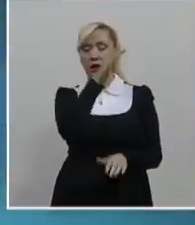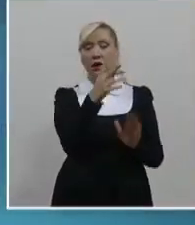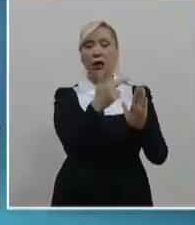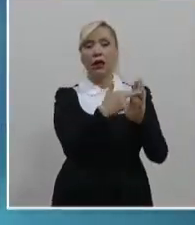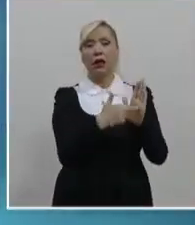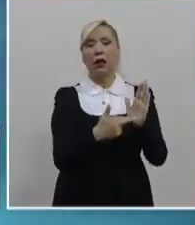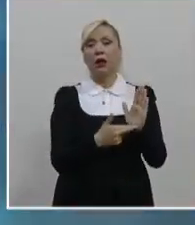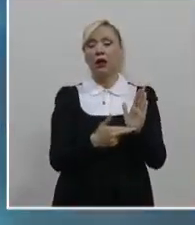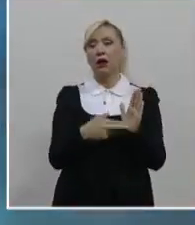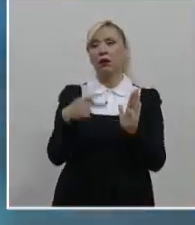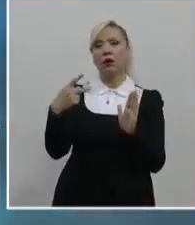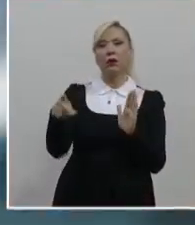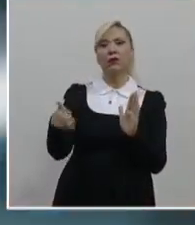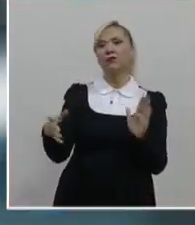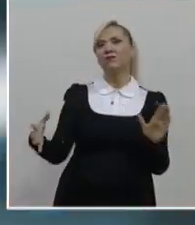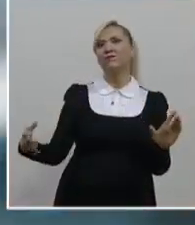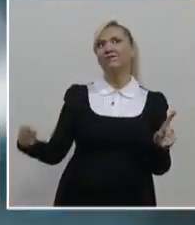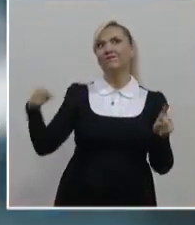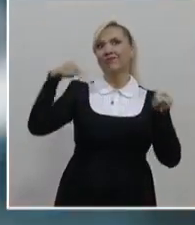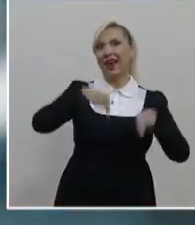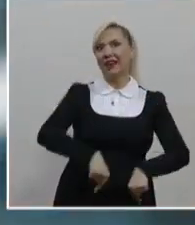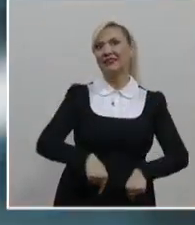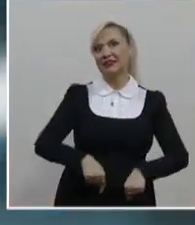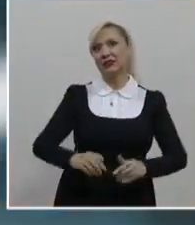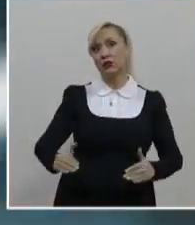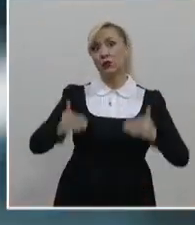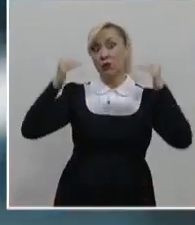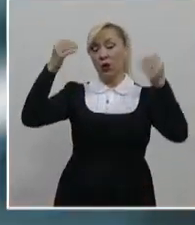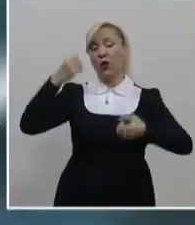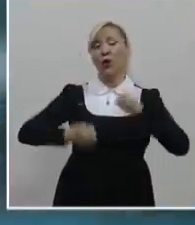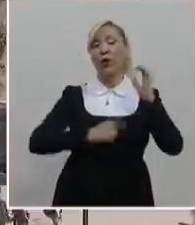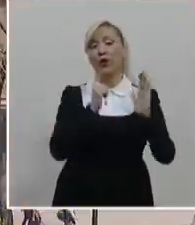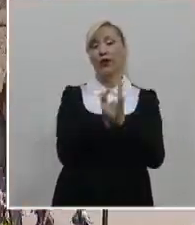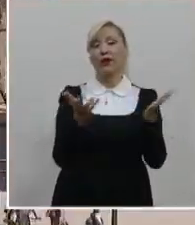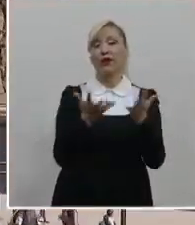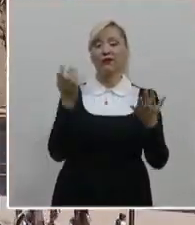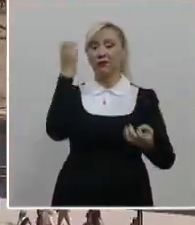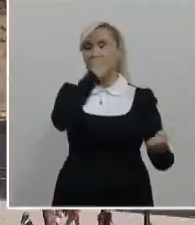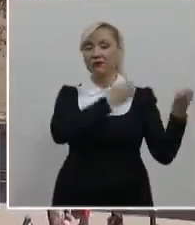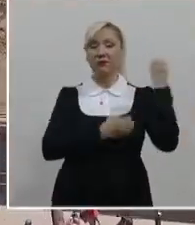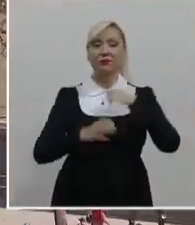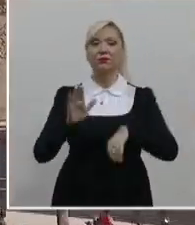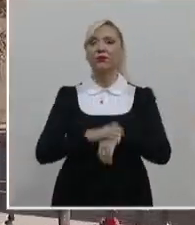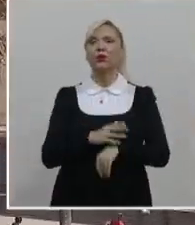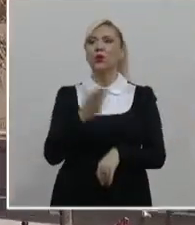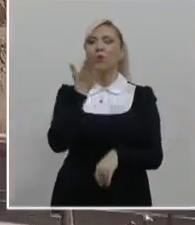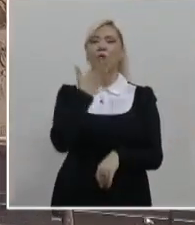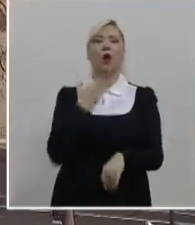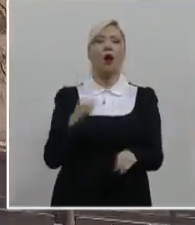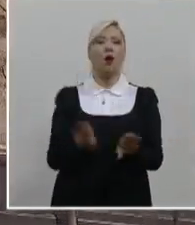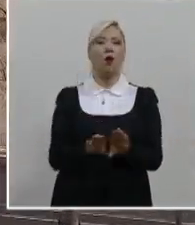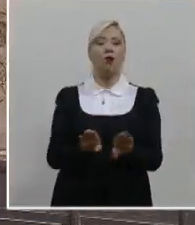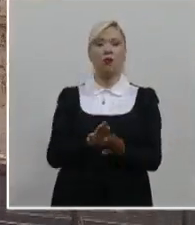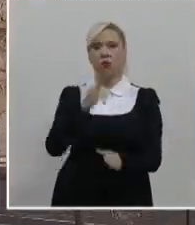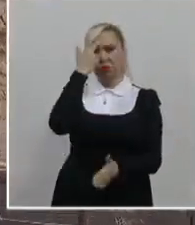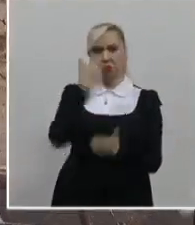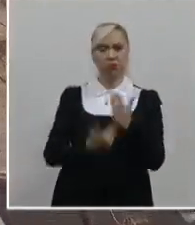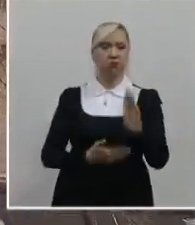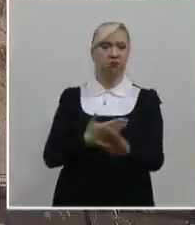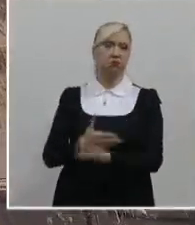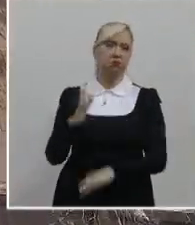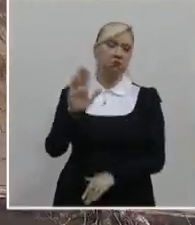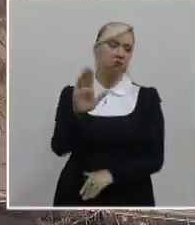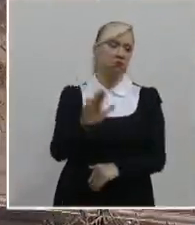cuyo control abstracto corresponde a la Suprema Corte y porque no existe un acto concreto de aplicación que vulnere sus derechos. Además,